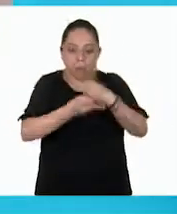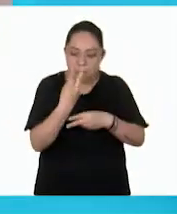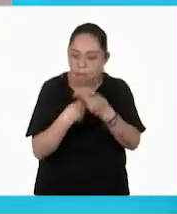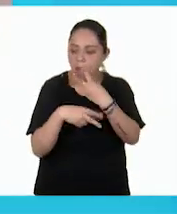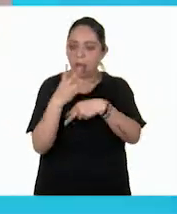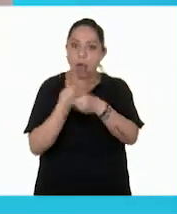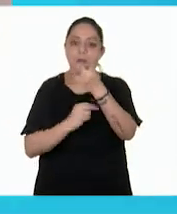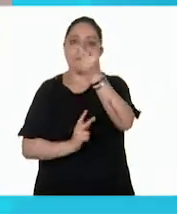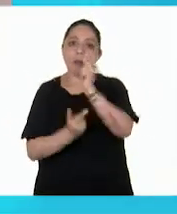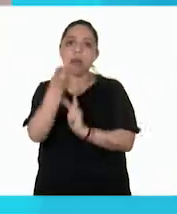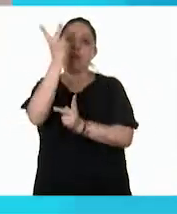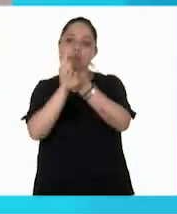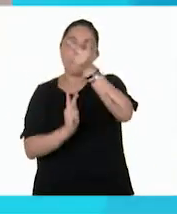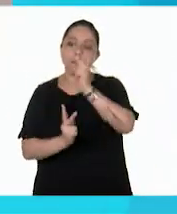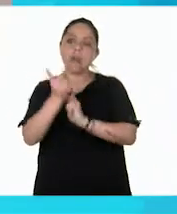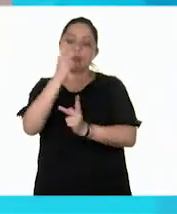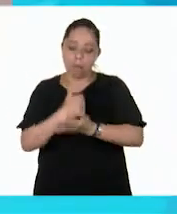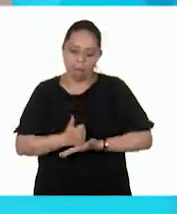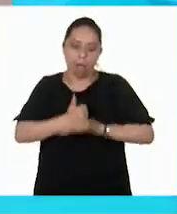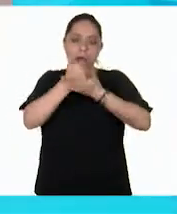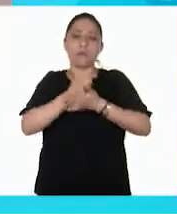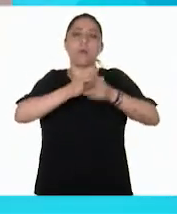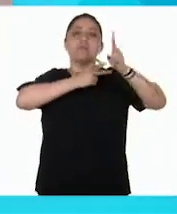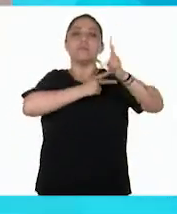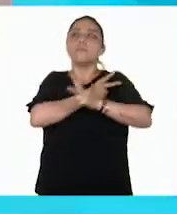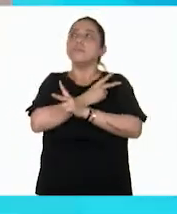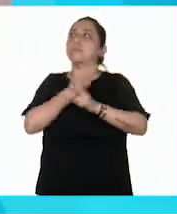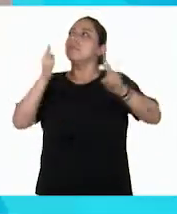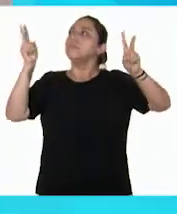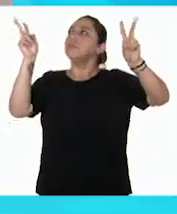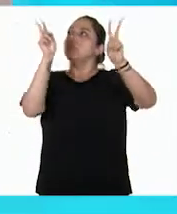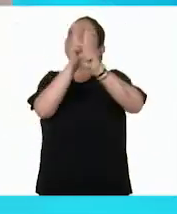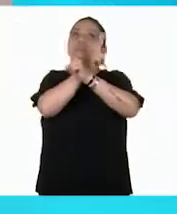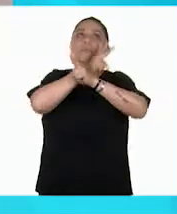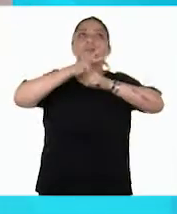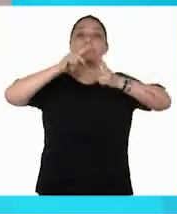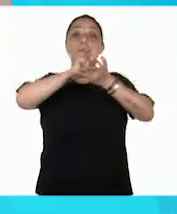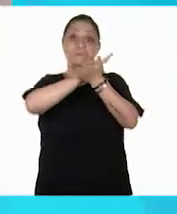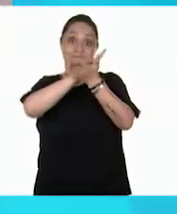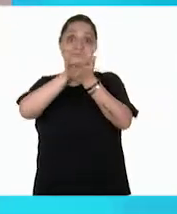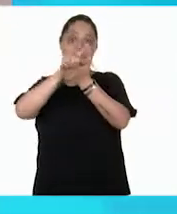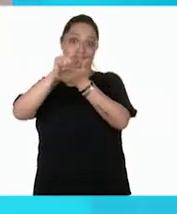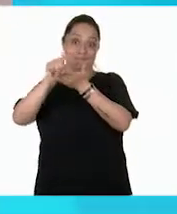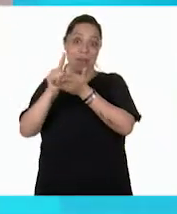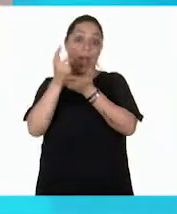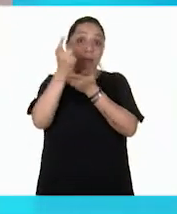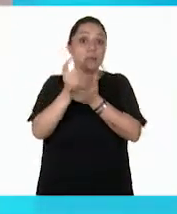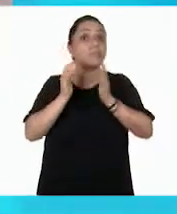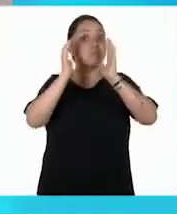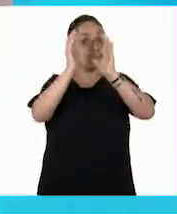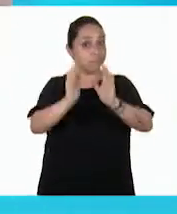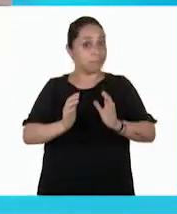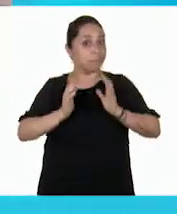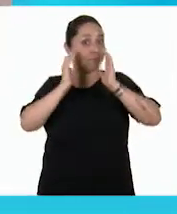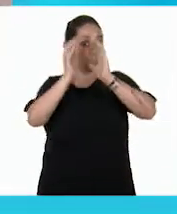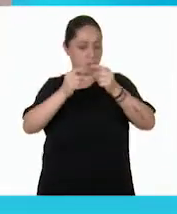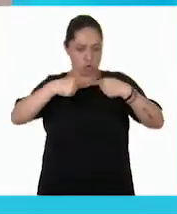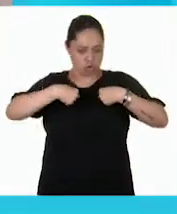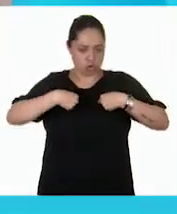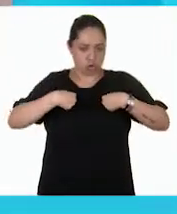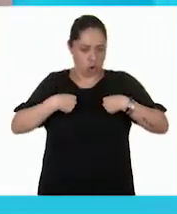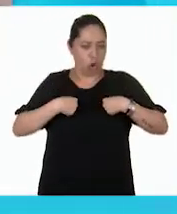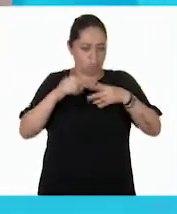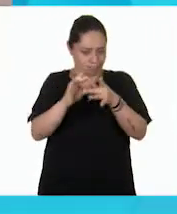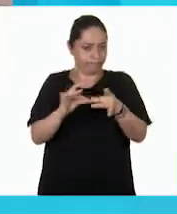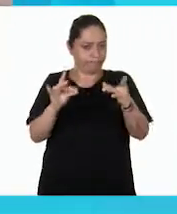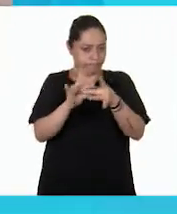podemos respirar un aire puro y limpio. Y es de su cuidado de lo que quiero hablarte.